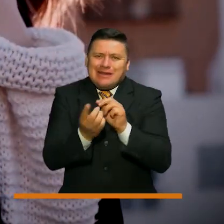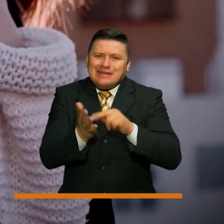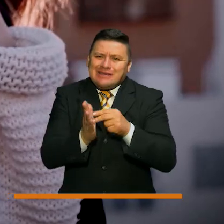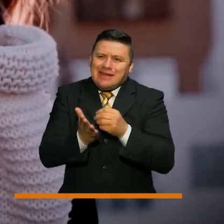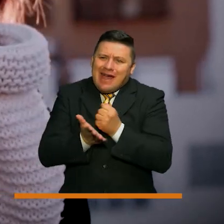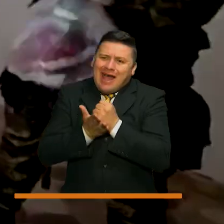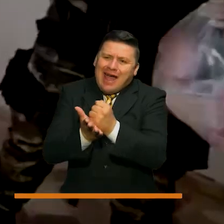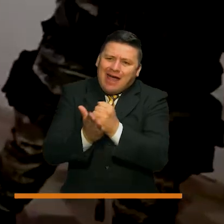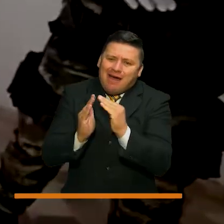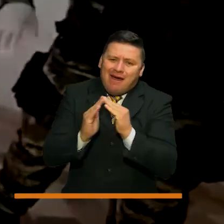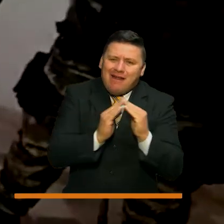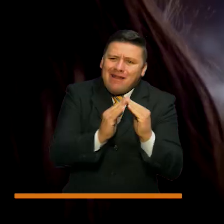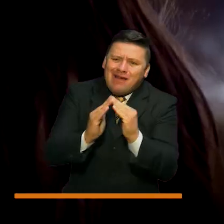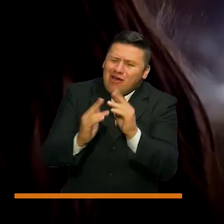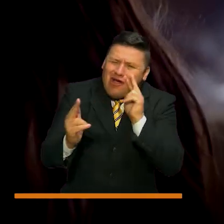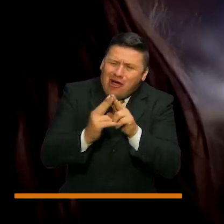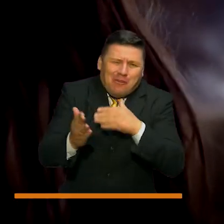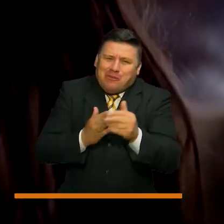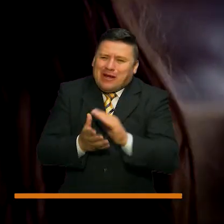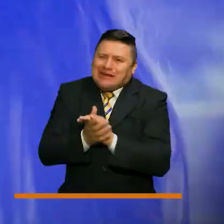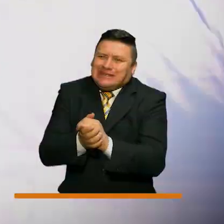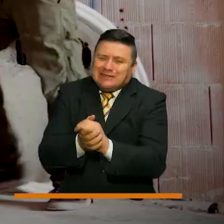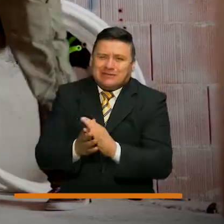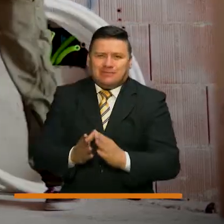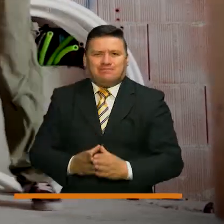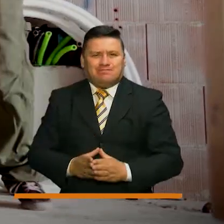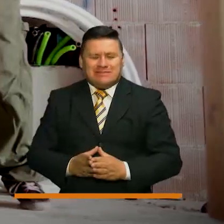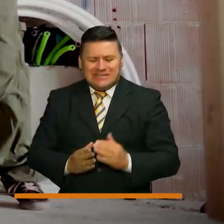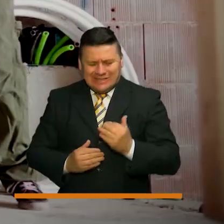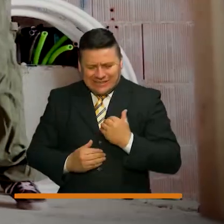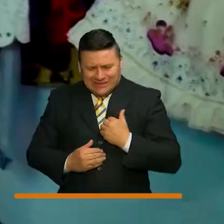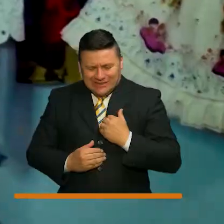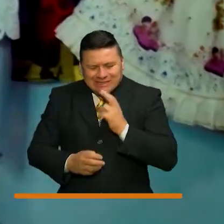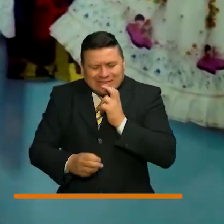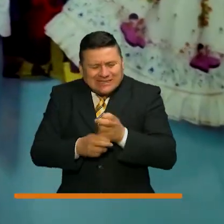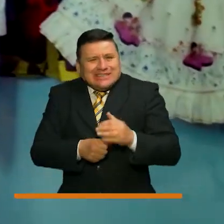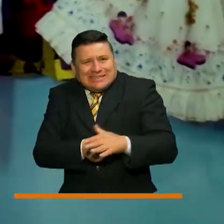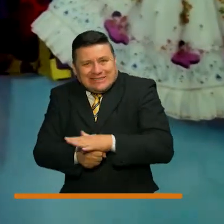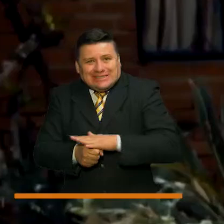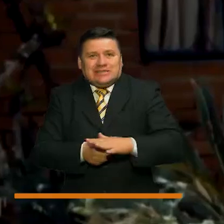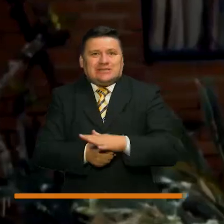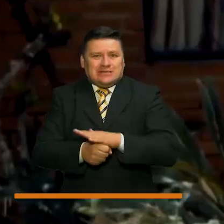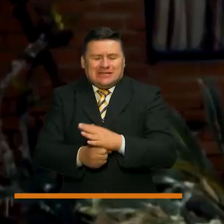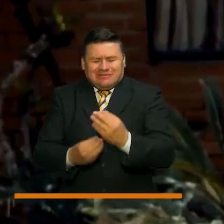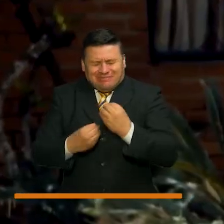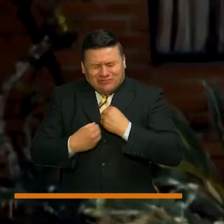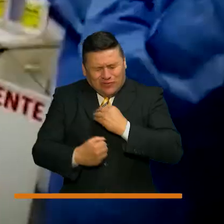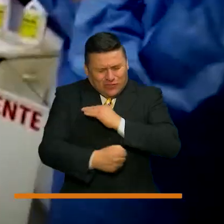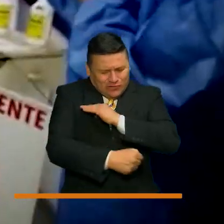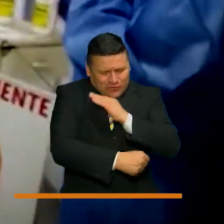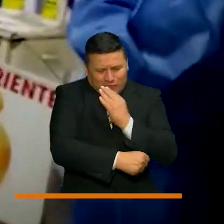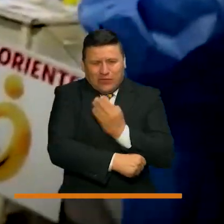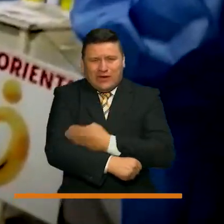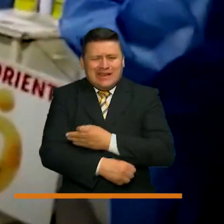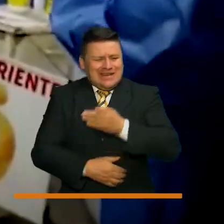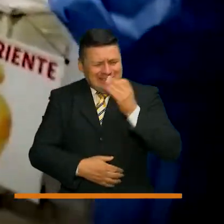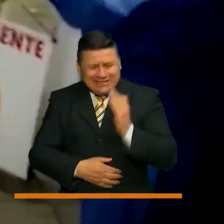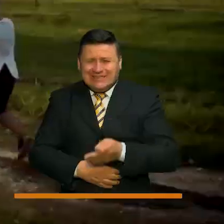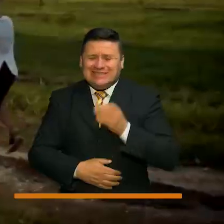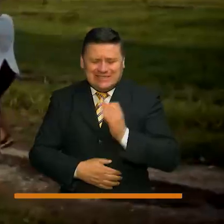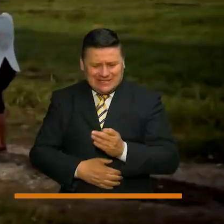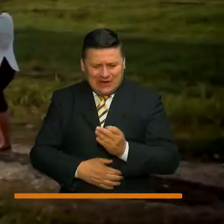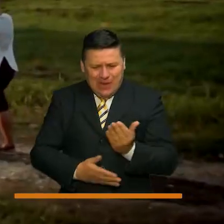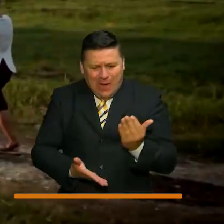cerca. Es ayudar al del lado, así no lo conozcamos. Es superar este duro momento con fortaleza,